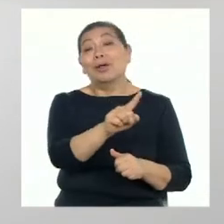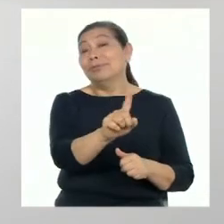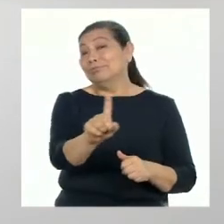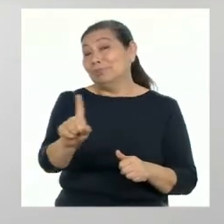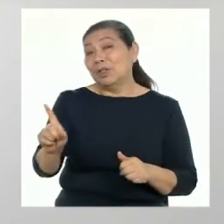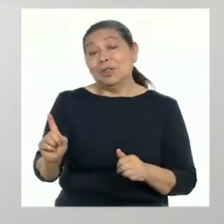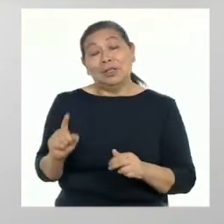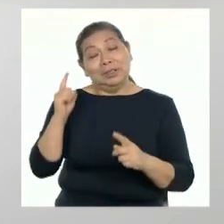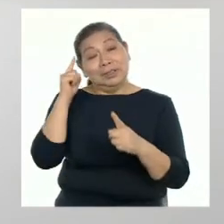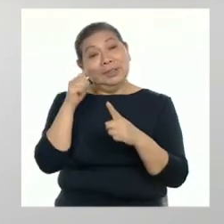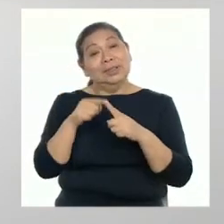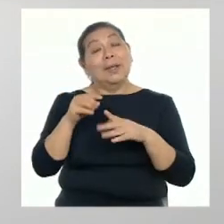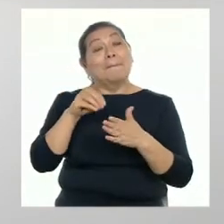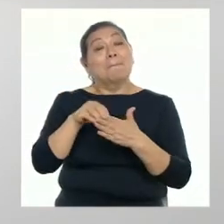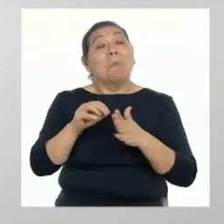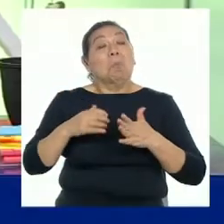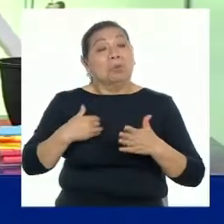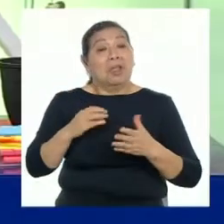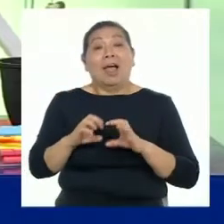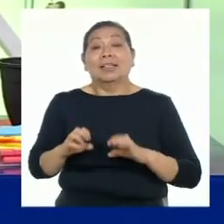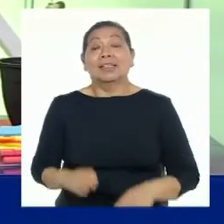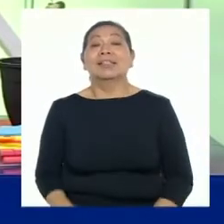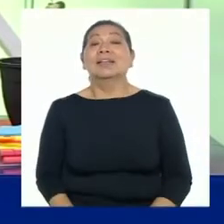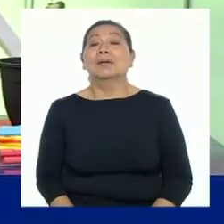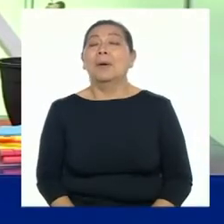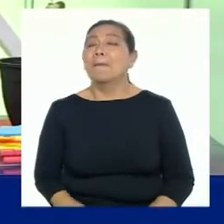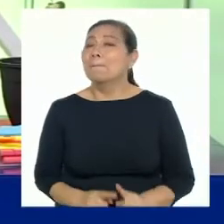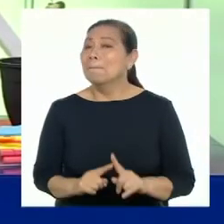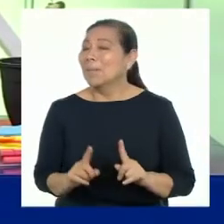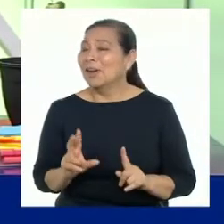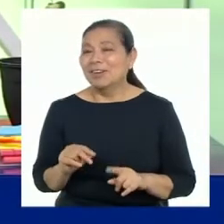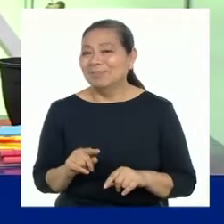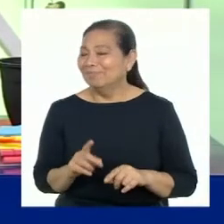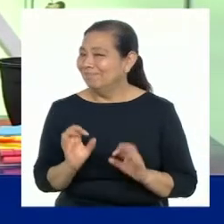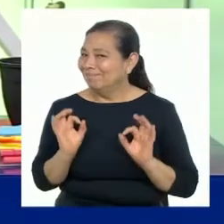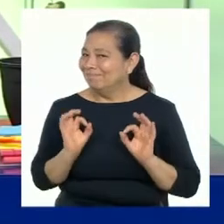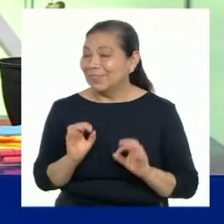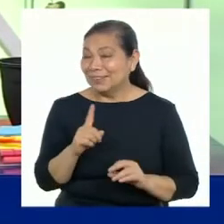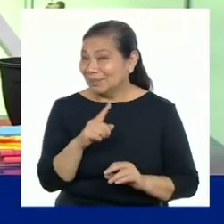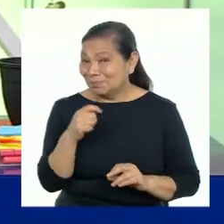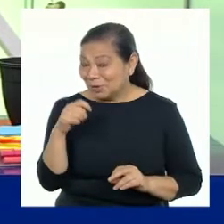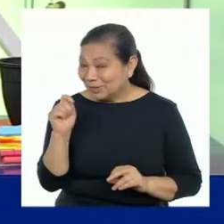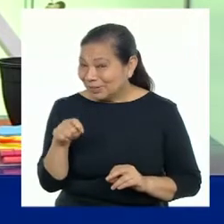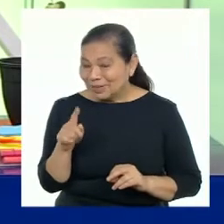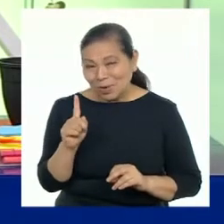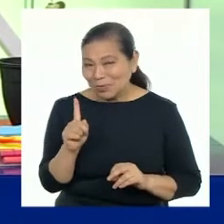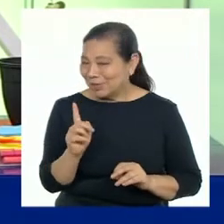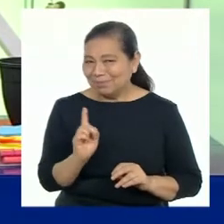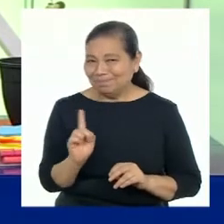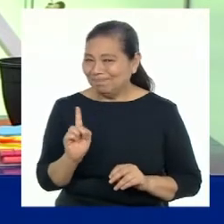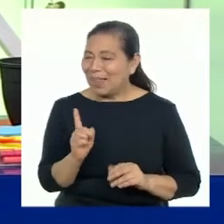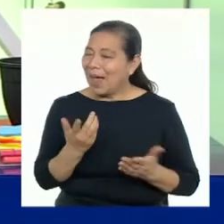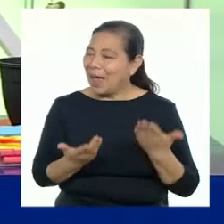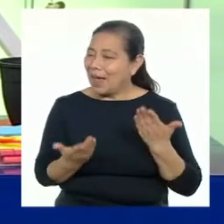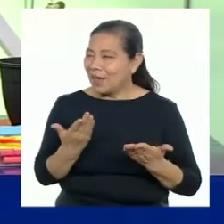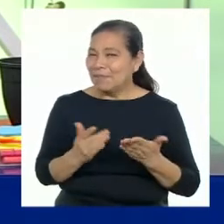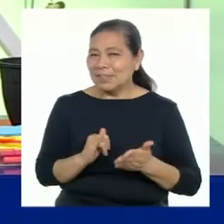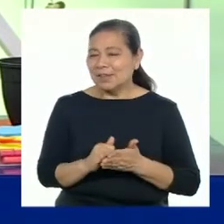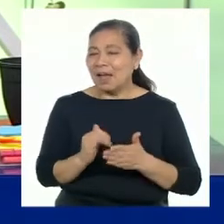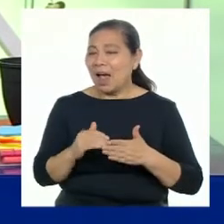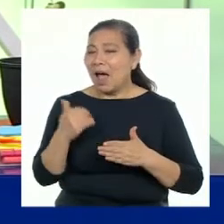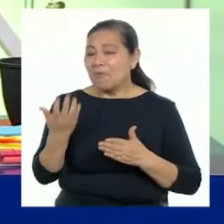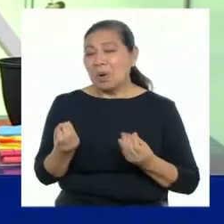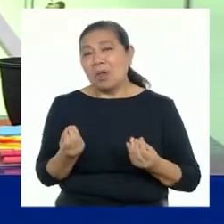ustedes que cada objetivo planteado se cumpla. Pero no siempre depende al 100% de una, ¿no? A veces hay factores